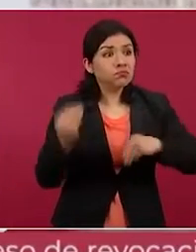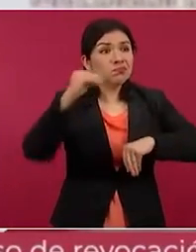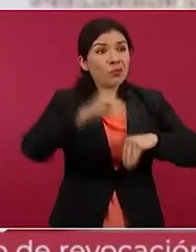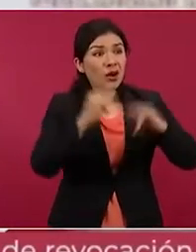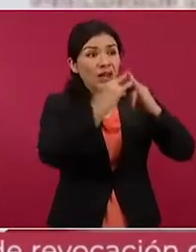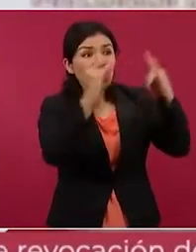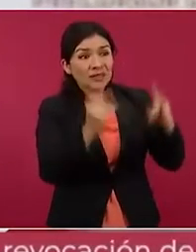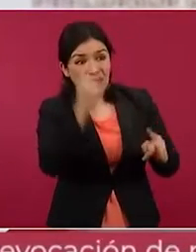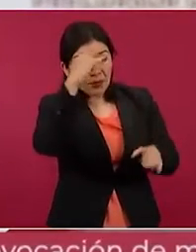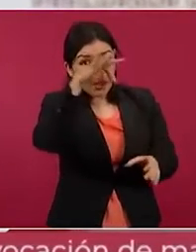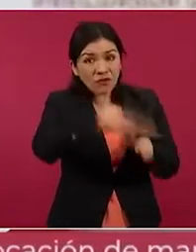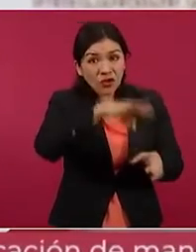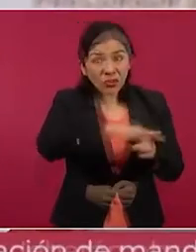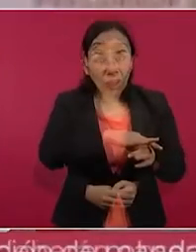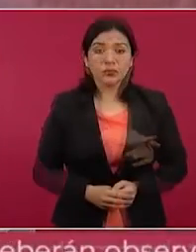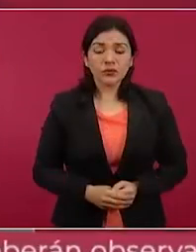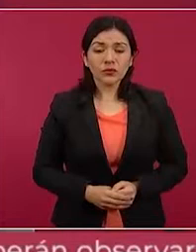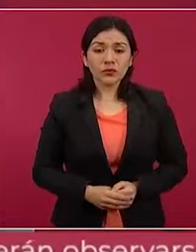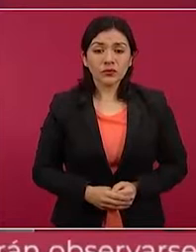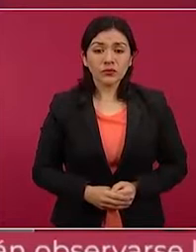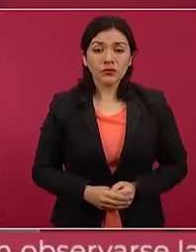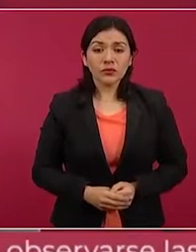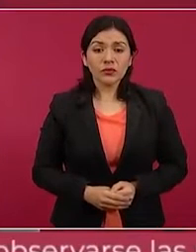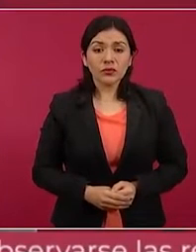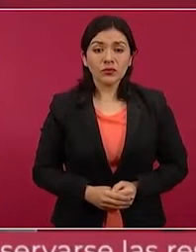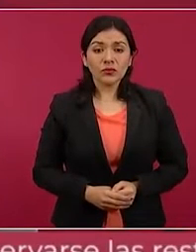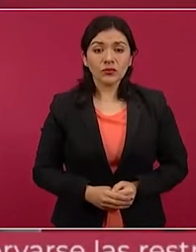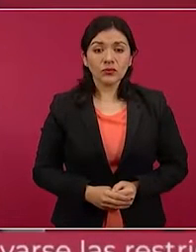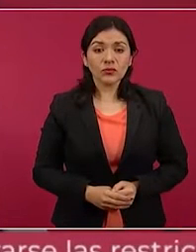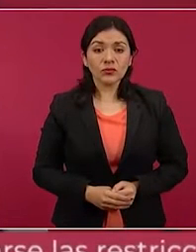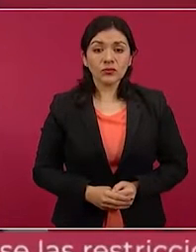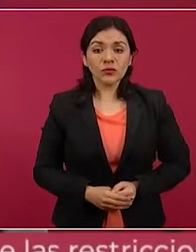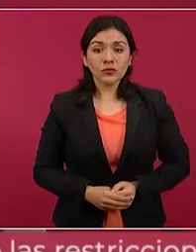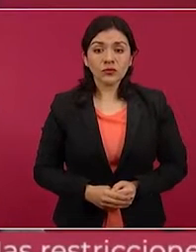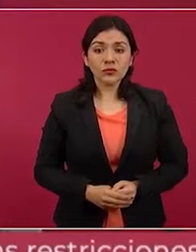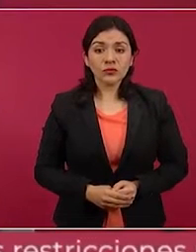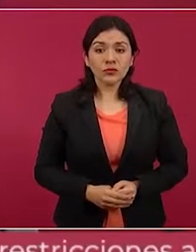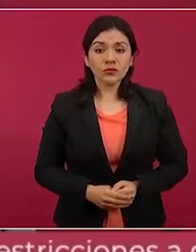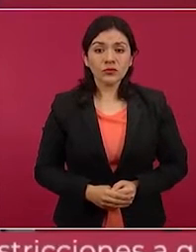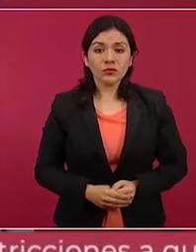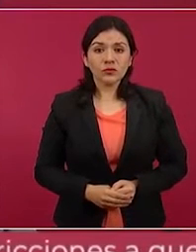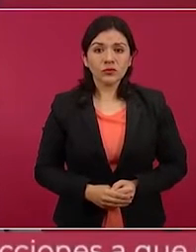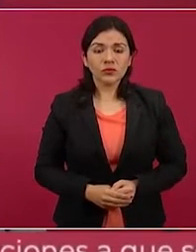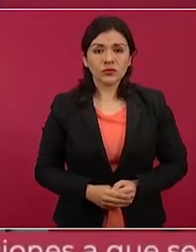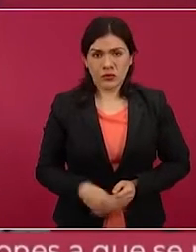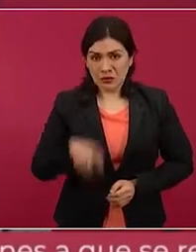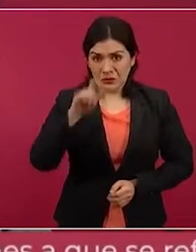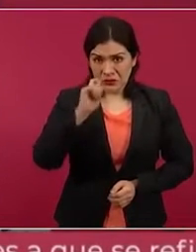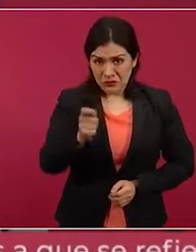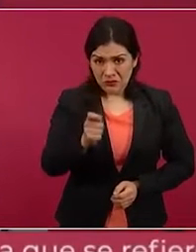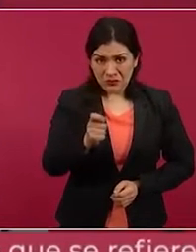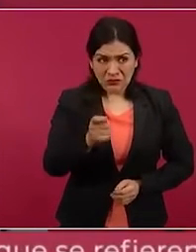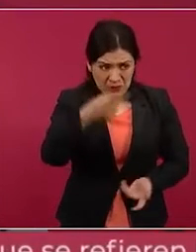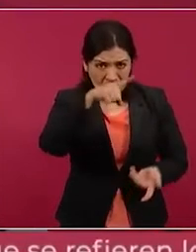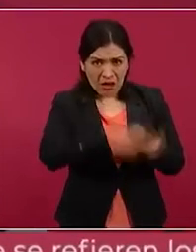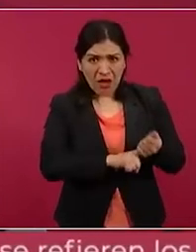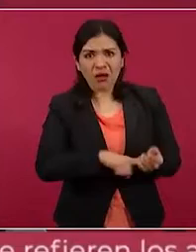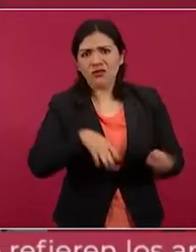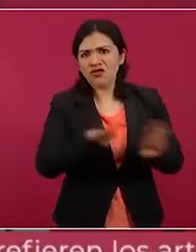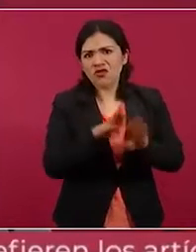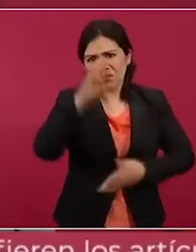una casilla, una casilla que no es una violación a la Constitución,